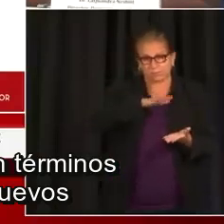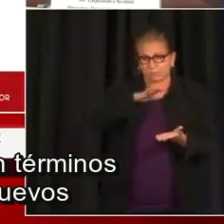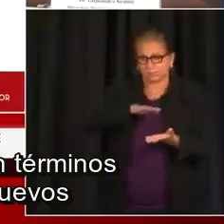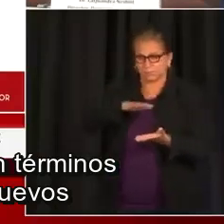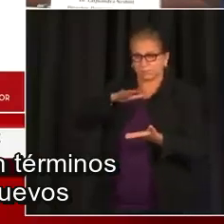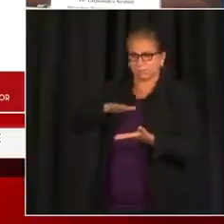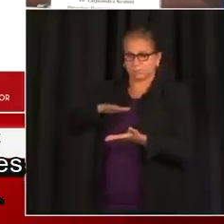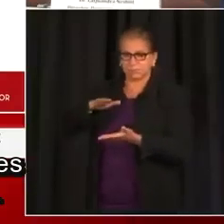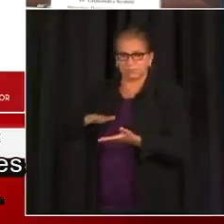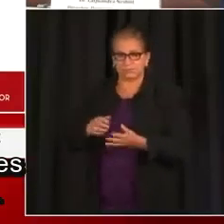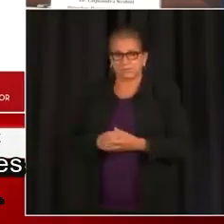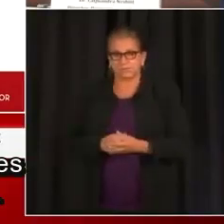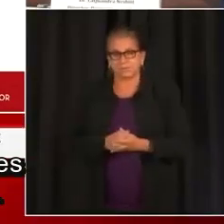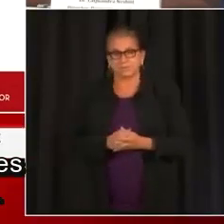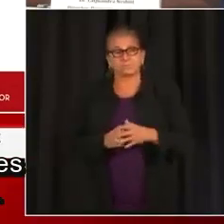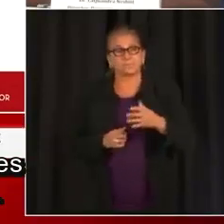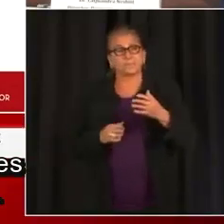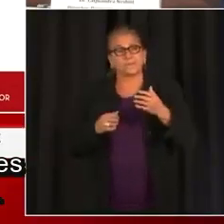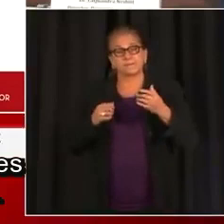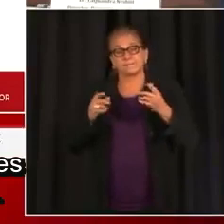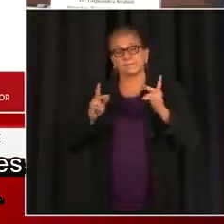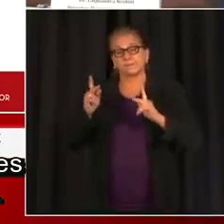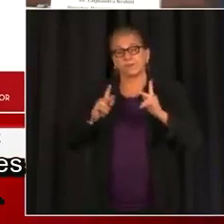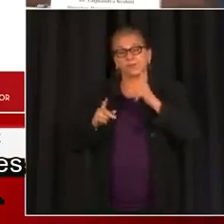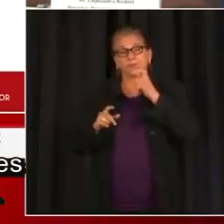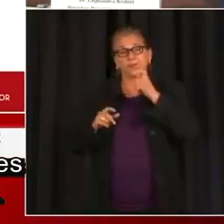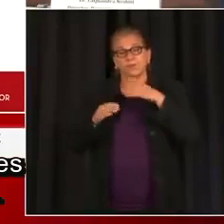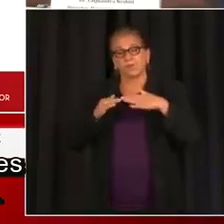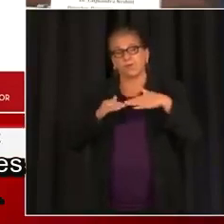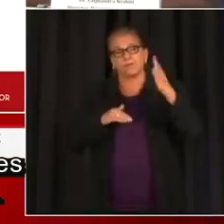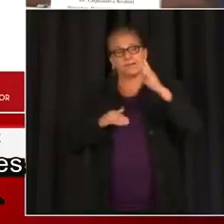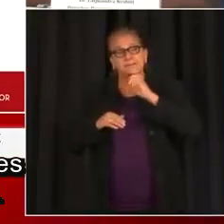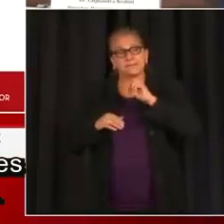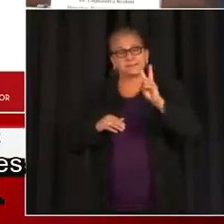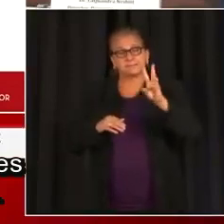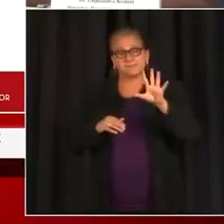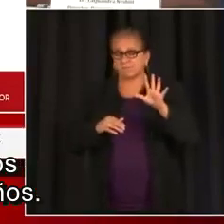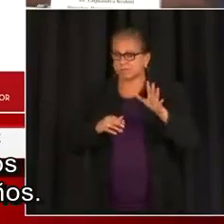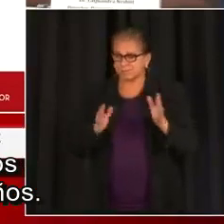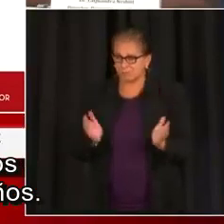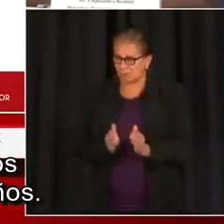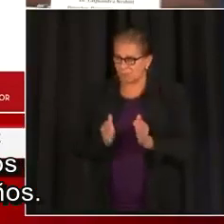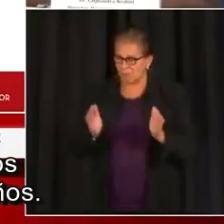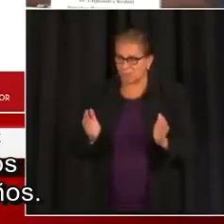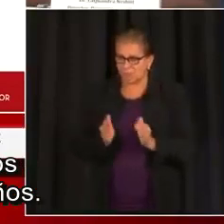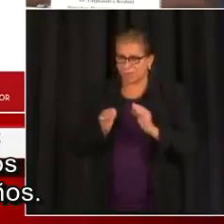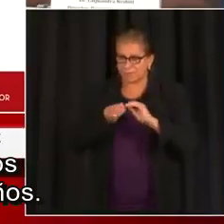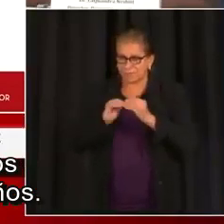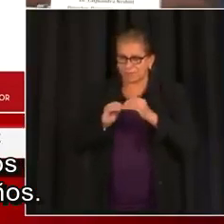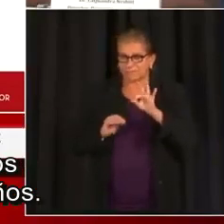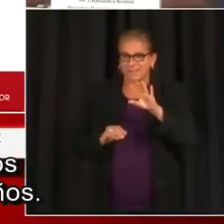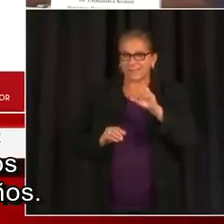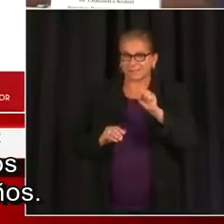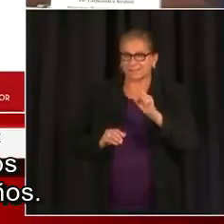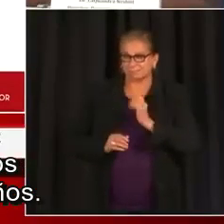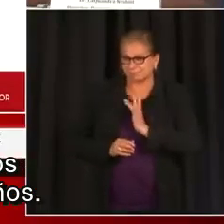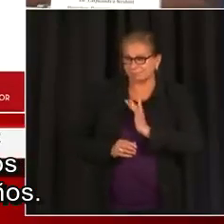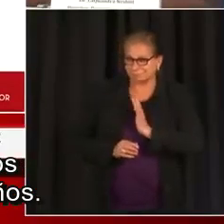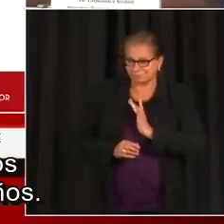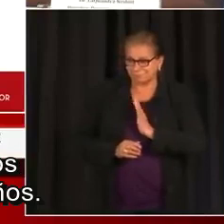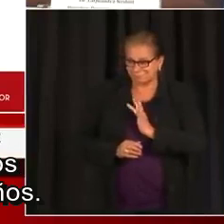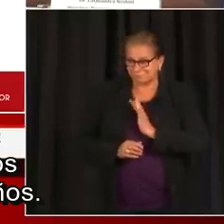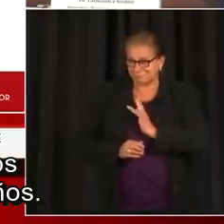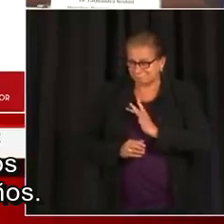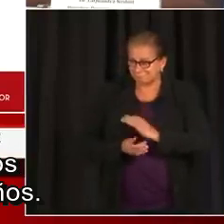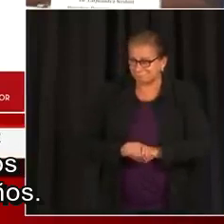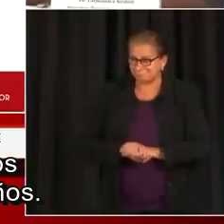cantidad de casos nuevos que están ocurriendo en las poblaciones que tienen más de 65 años. Solamente tenemos un par de casos en la